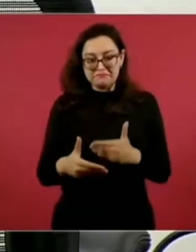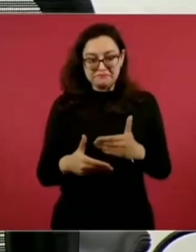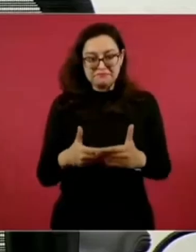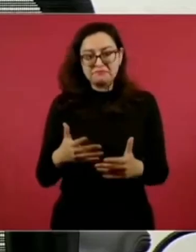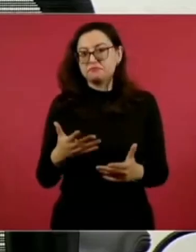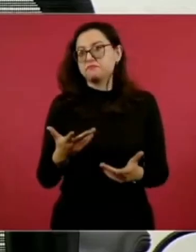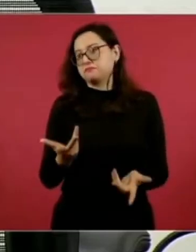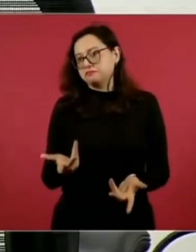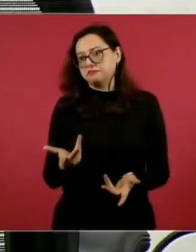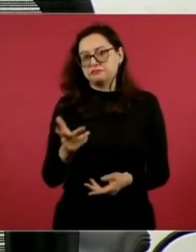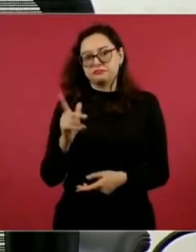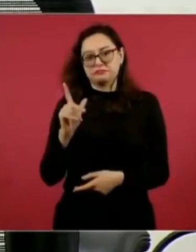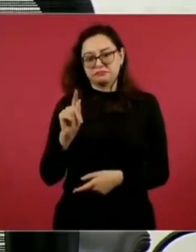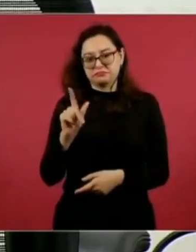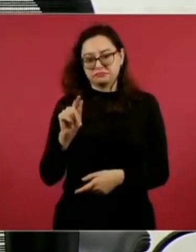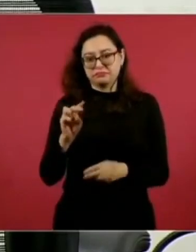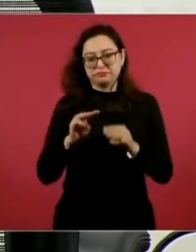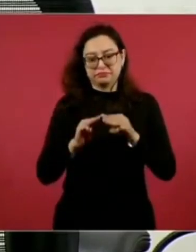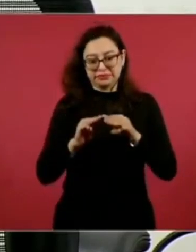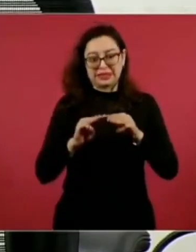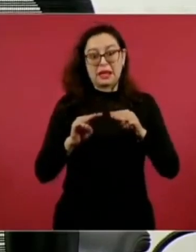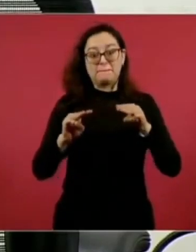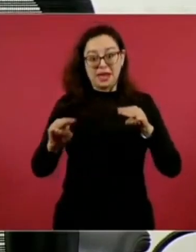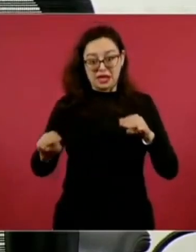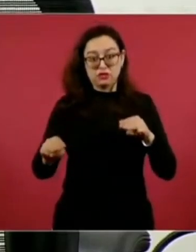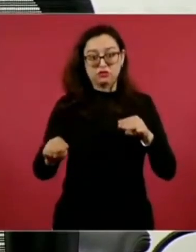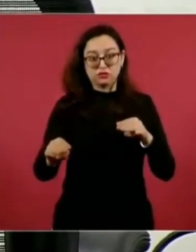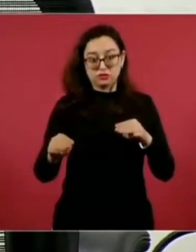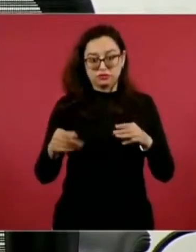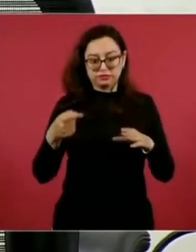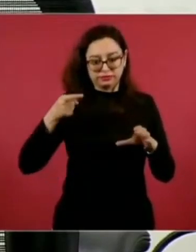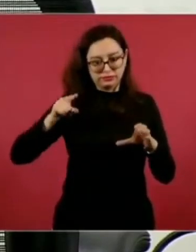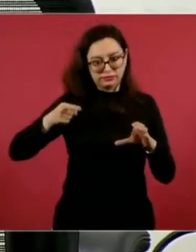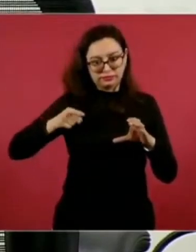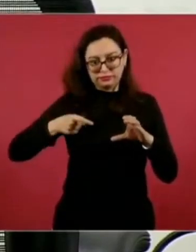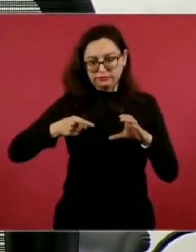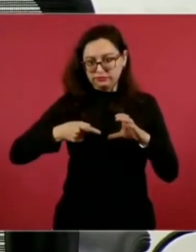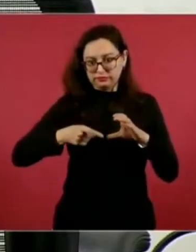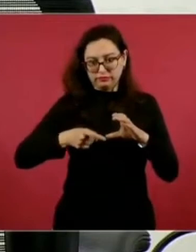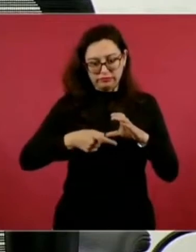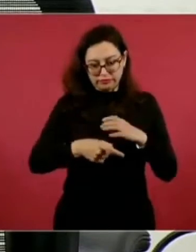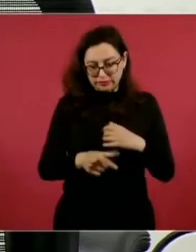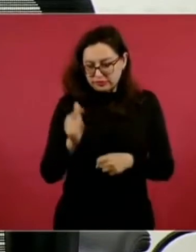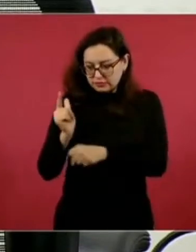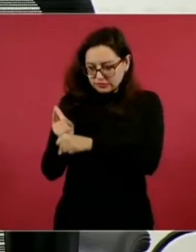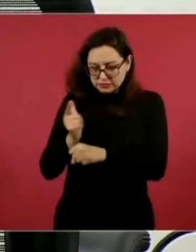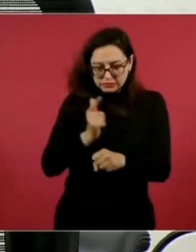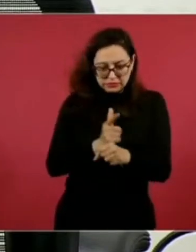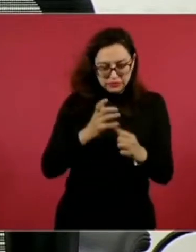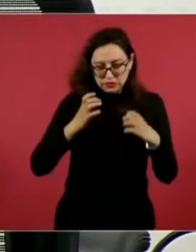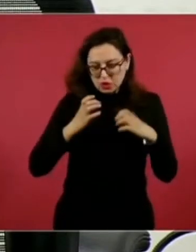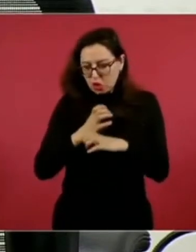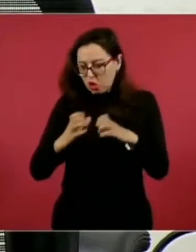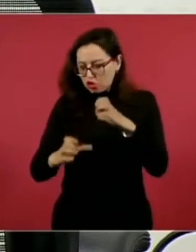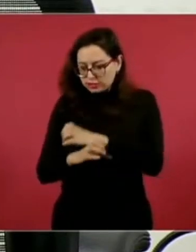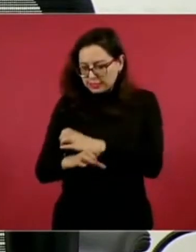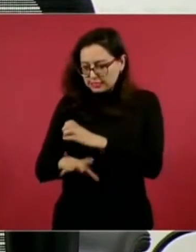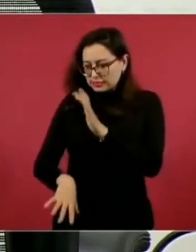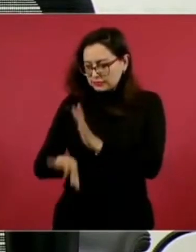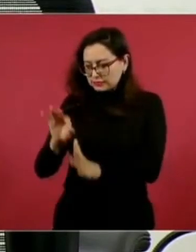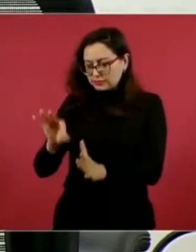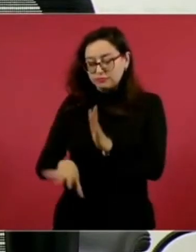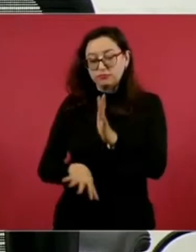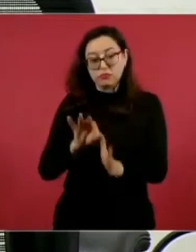aproximadamente 70 metros lineales con estos hallazgos no biológicos y esperemos que muy pronto